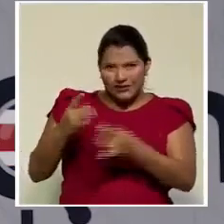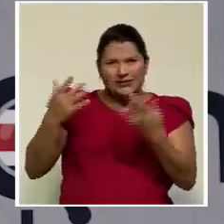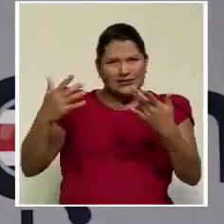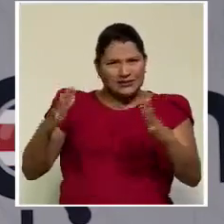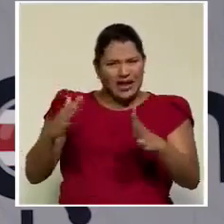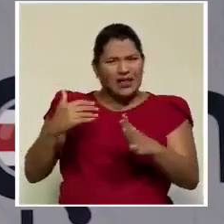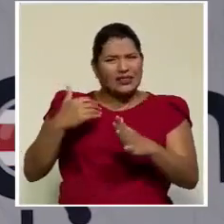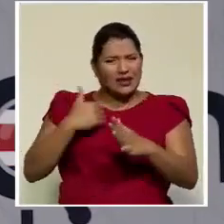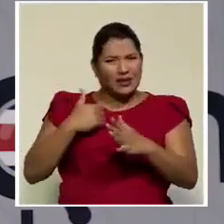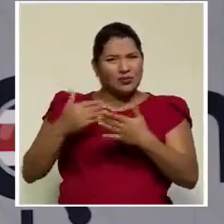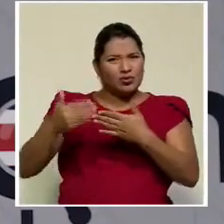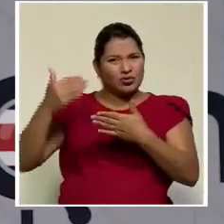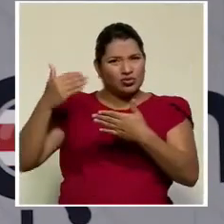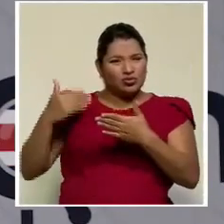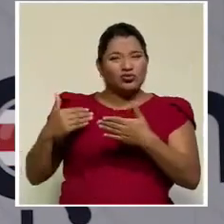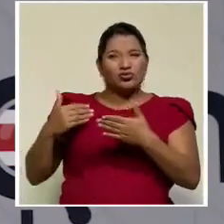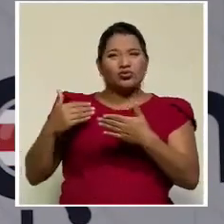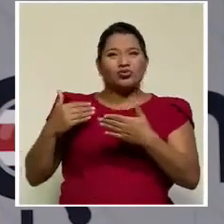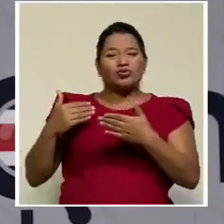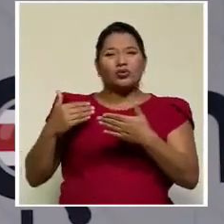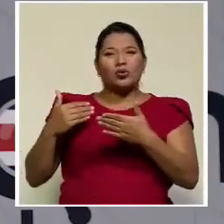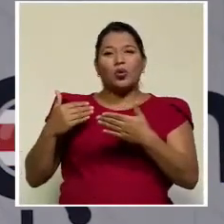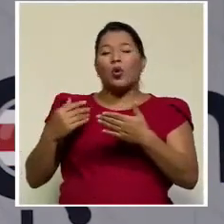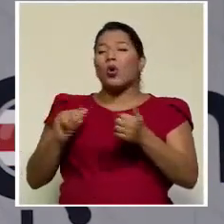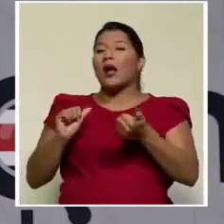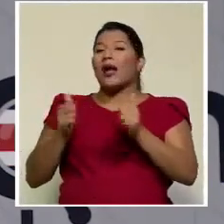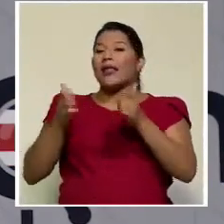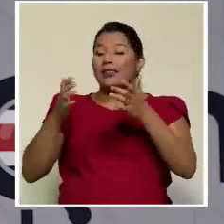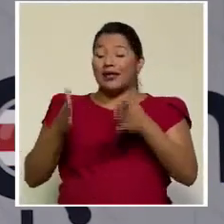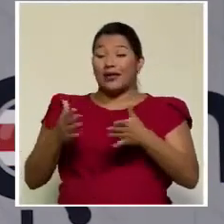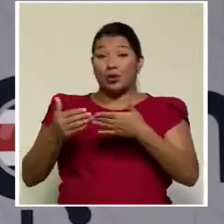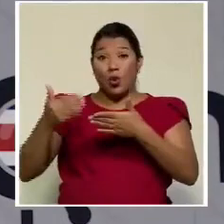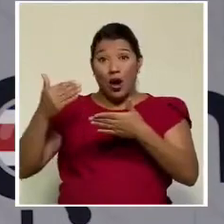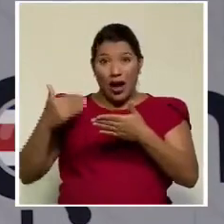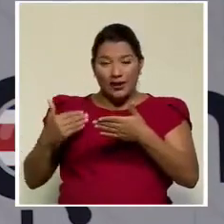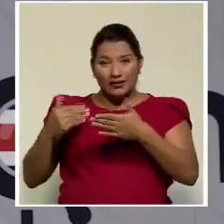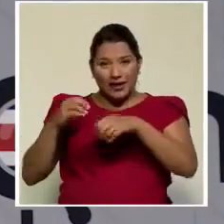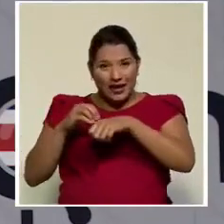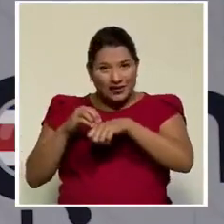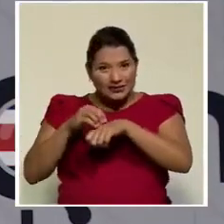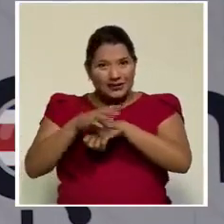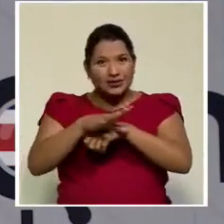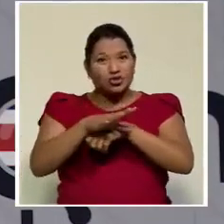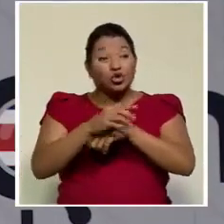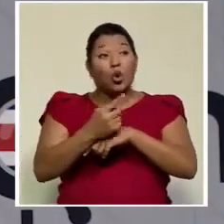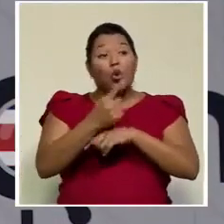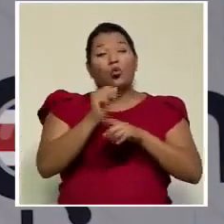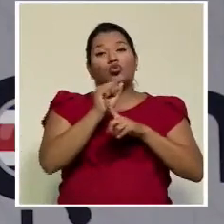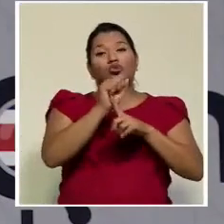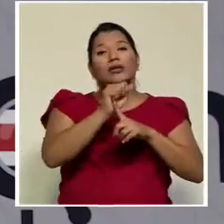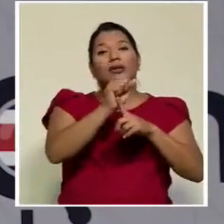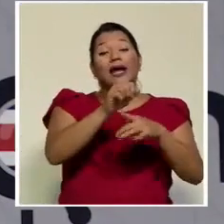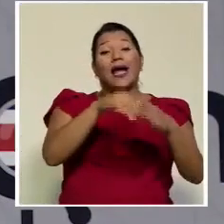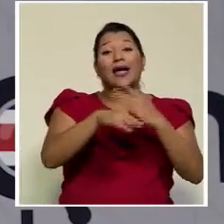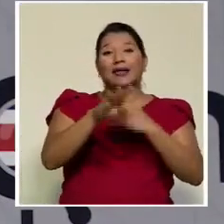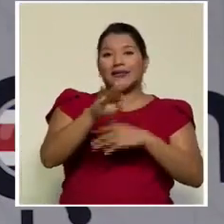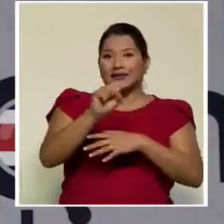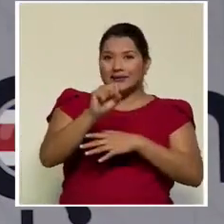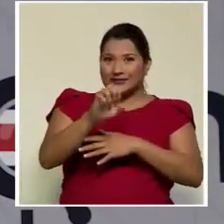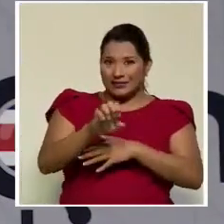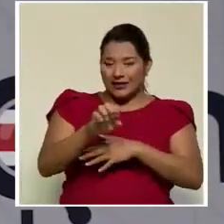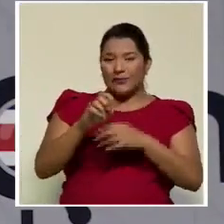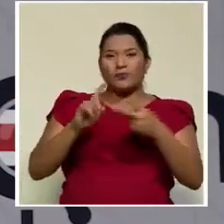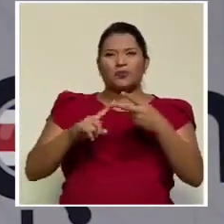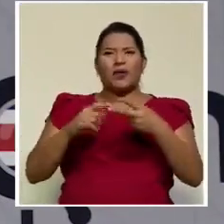antecedente de un anterior candidato que asesora un sindicato en el Tribunal Supremo de Elecciones.